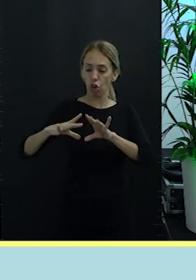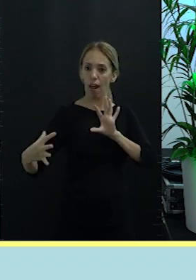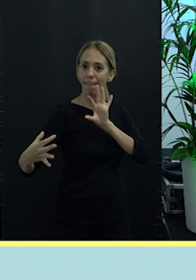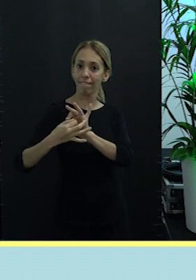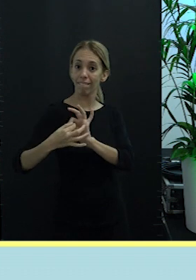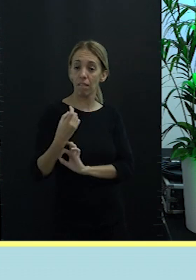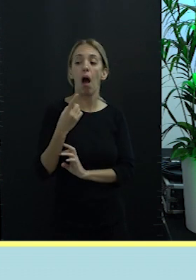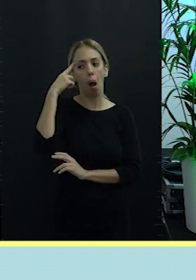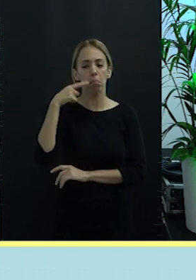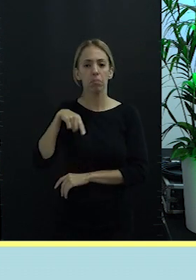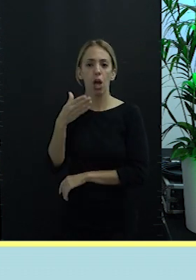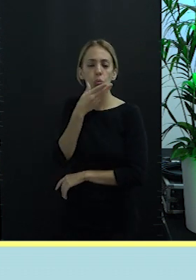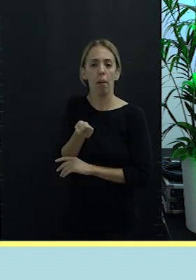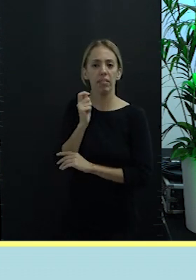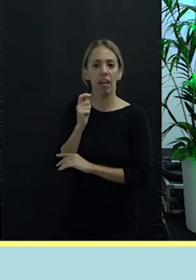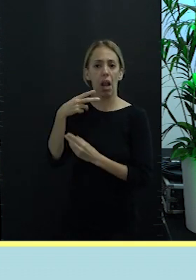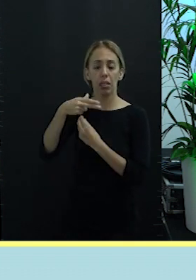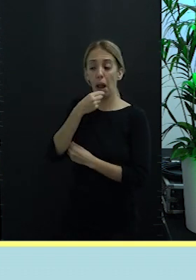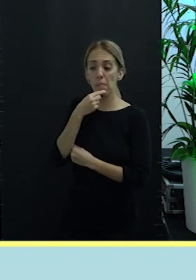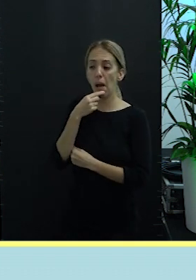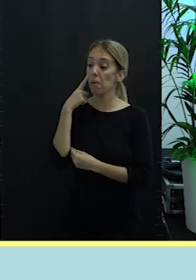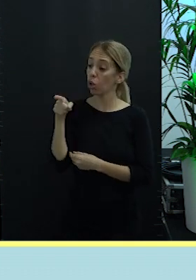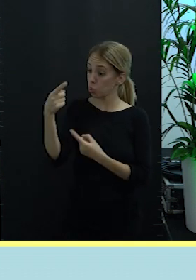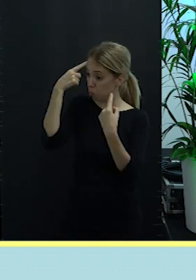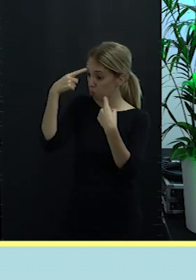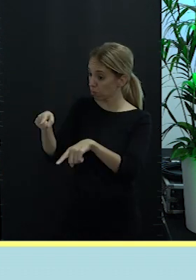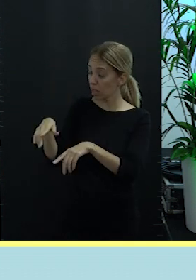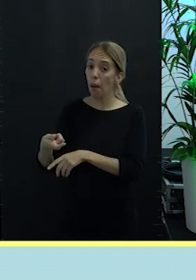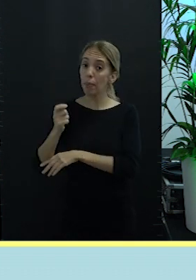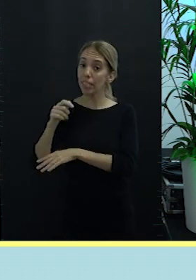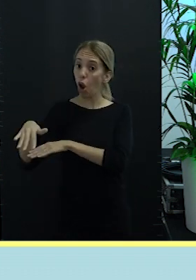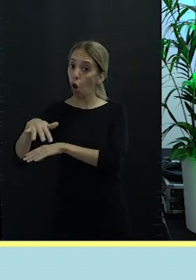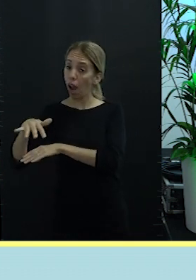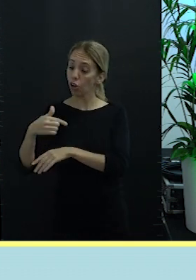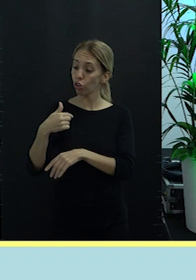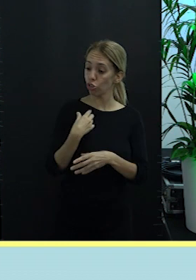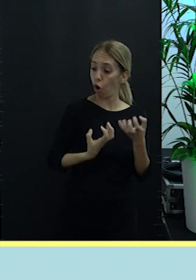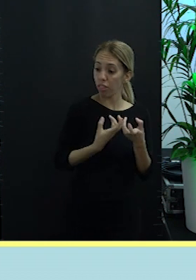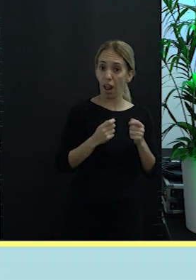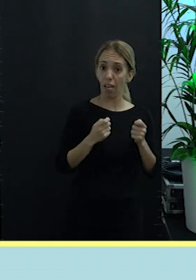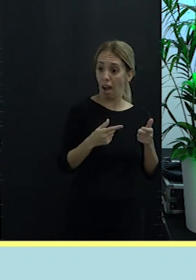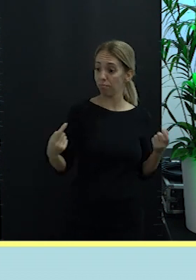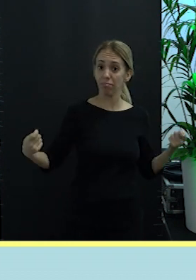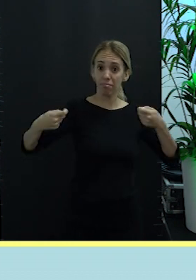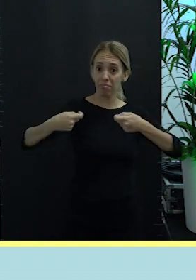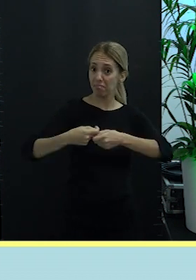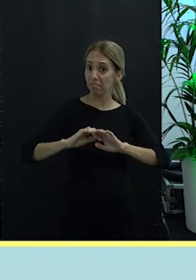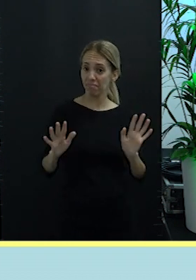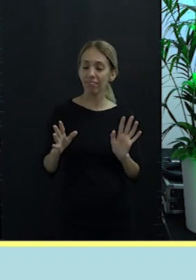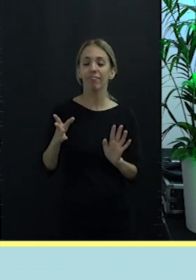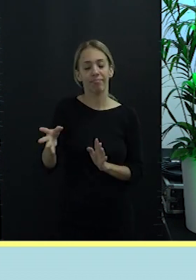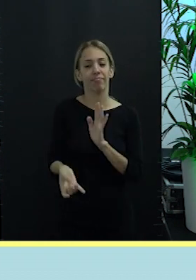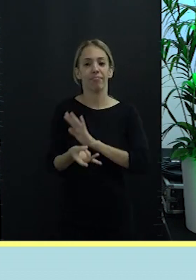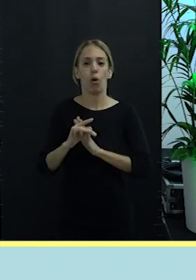pesca de Las Palmas? Y dijimos, tú pones pesca local, yo pongo cocina. Ese es el programa SALEMA.